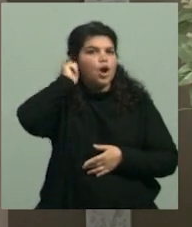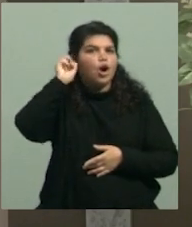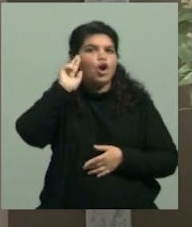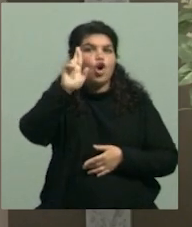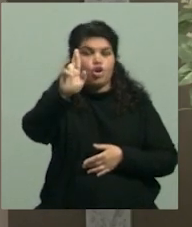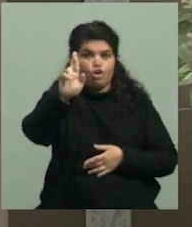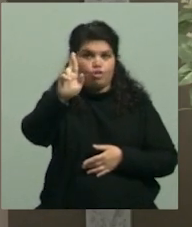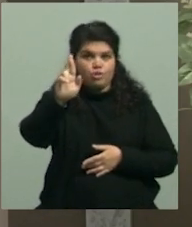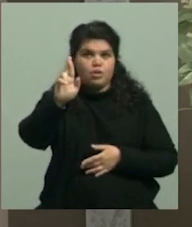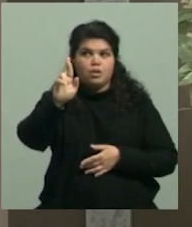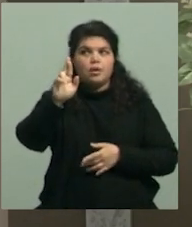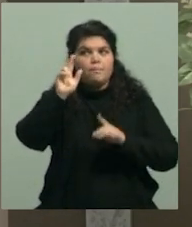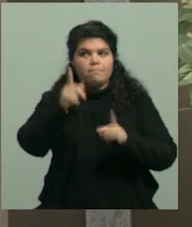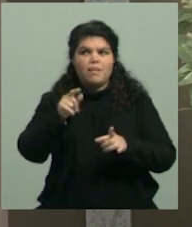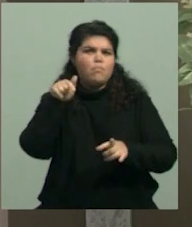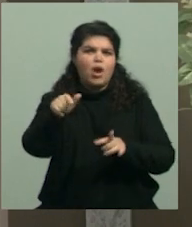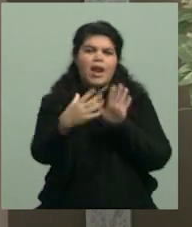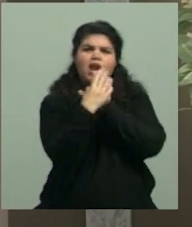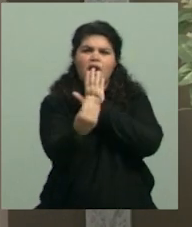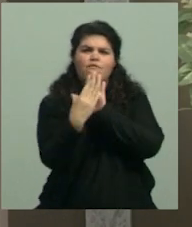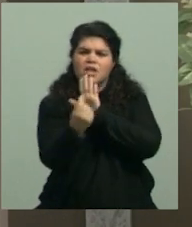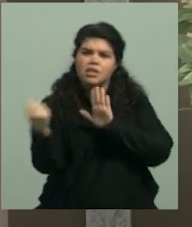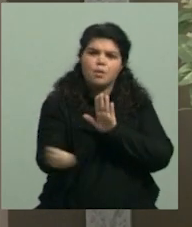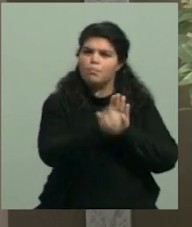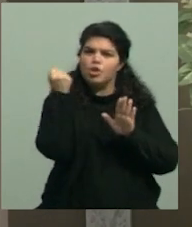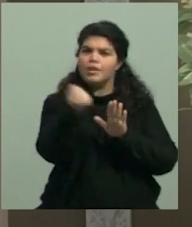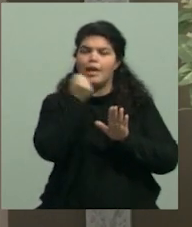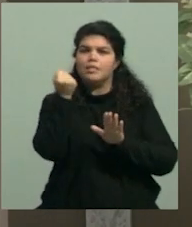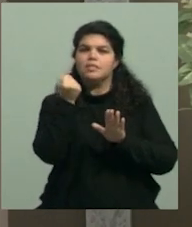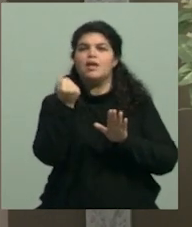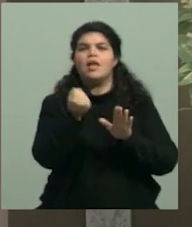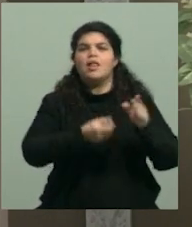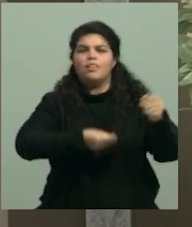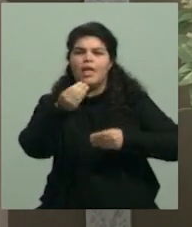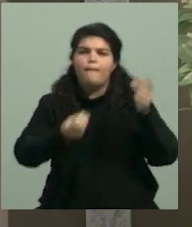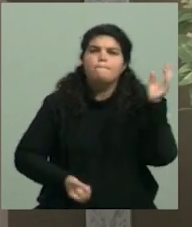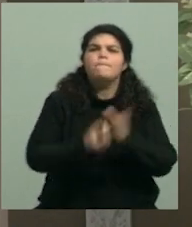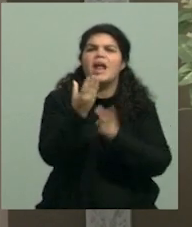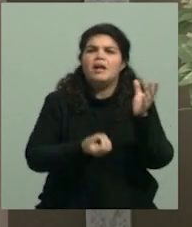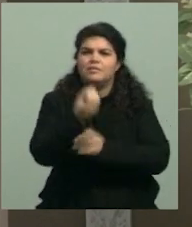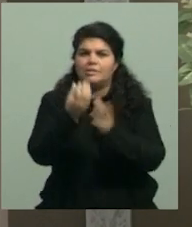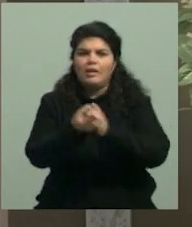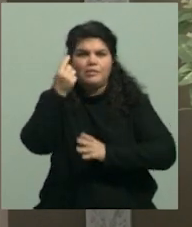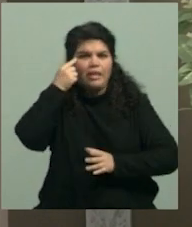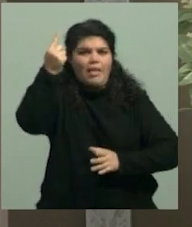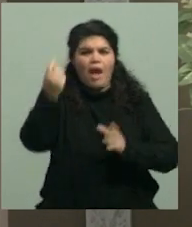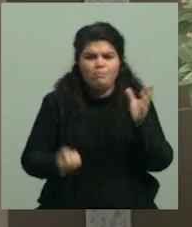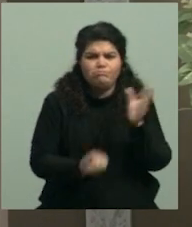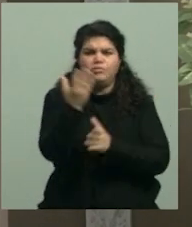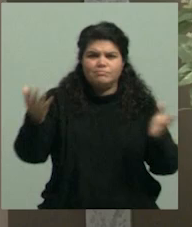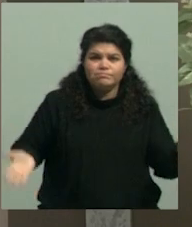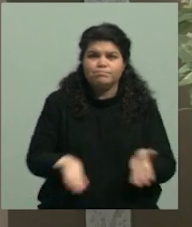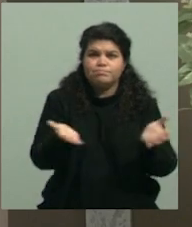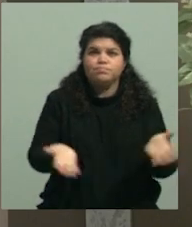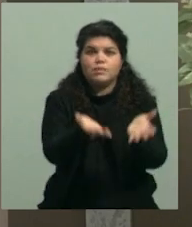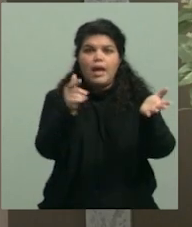provincia, que es un referente del emprendedurismo y lo ha sido a lo largo de los últimos años. Y